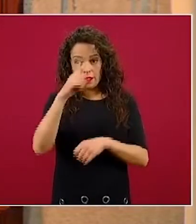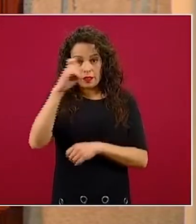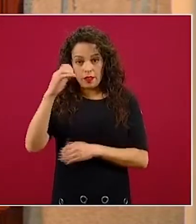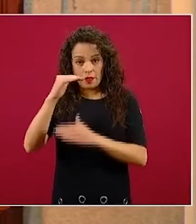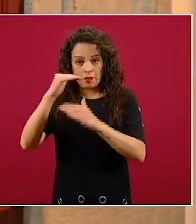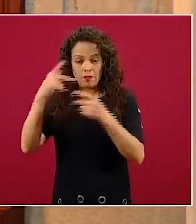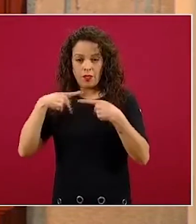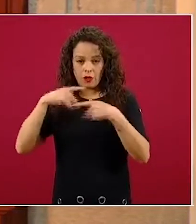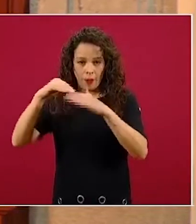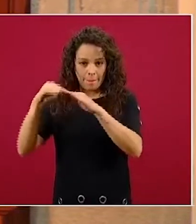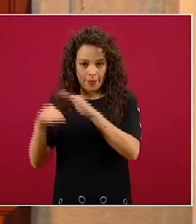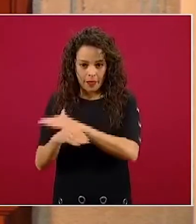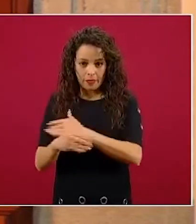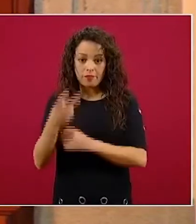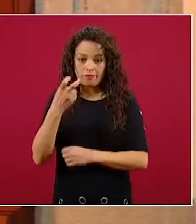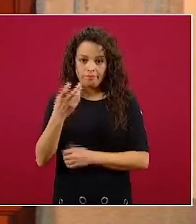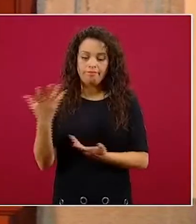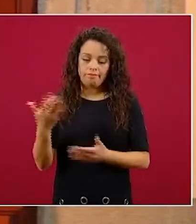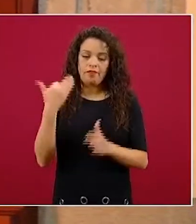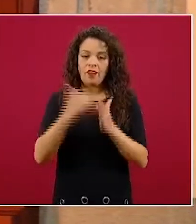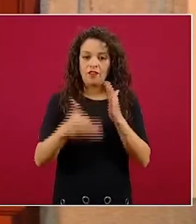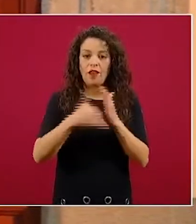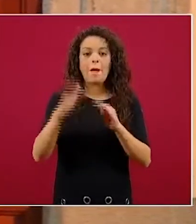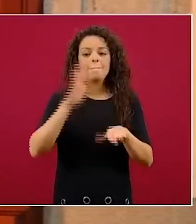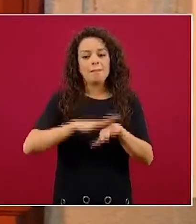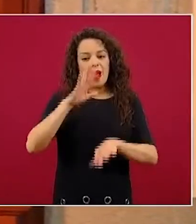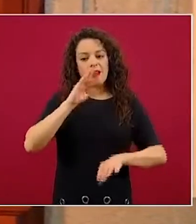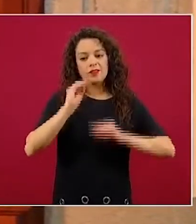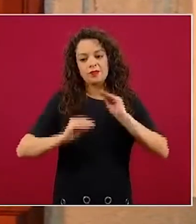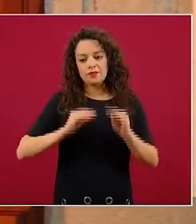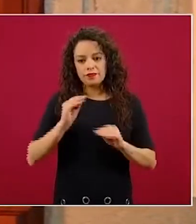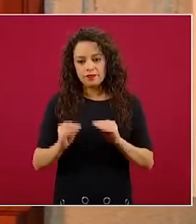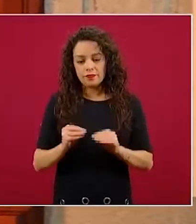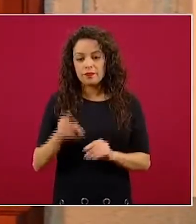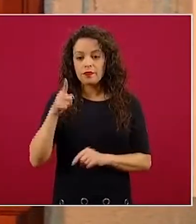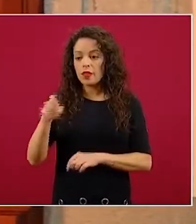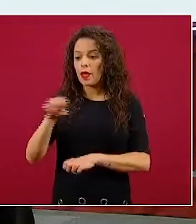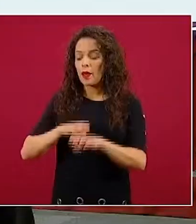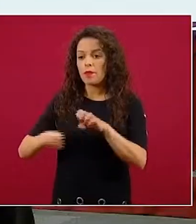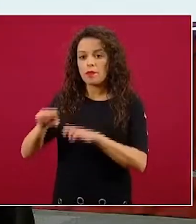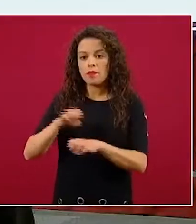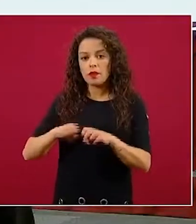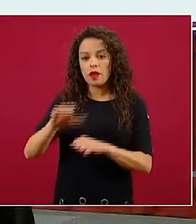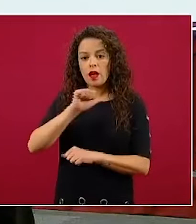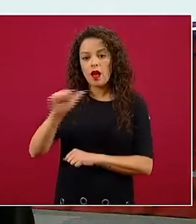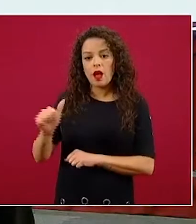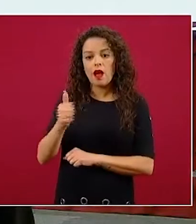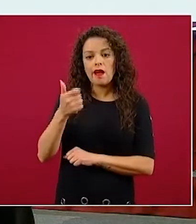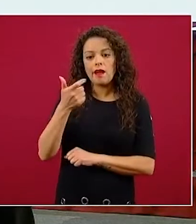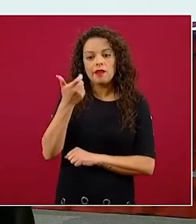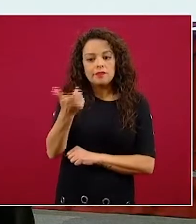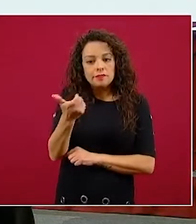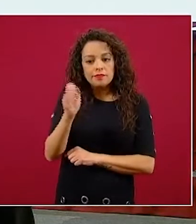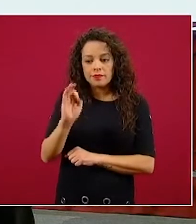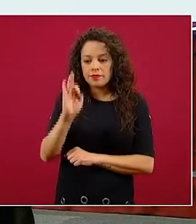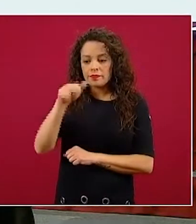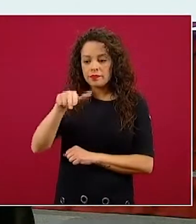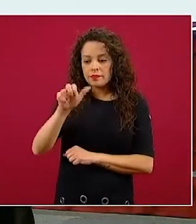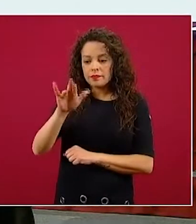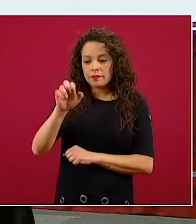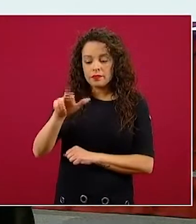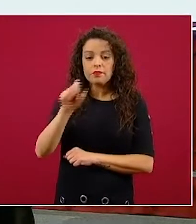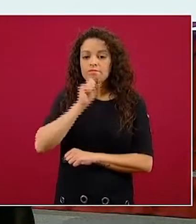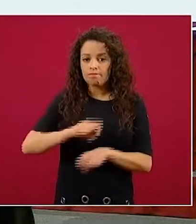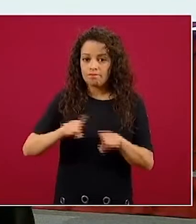todavía tenemos bastante por hacer ahí. Y habilidades empresariales y financieras también es un factor importante, porque es uno de los factores que se ha